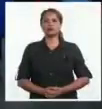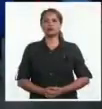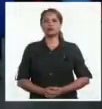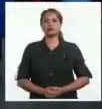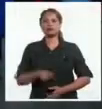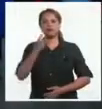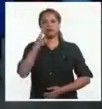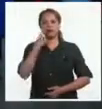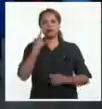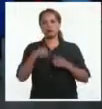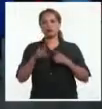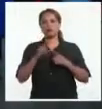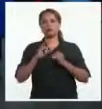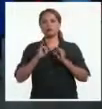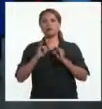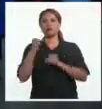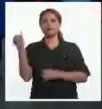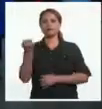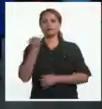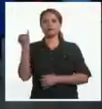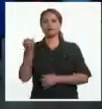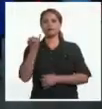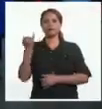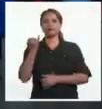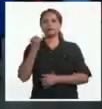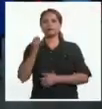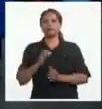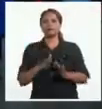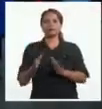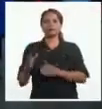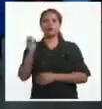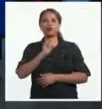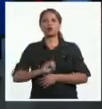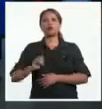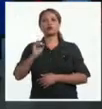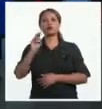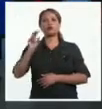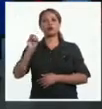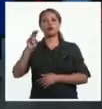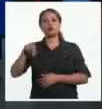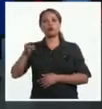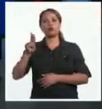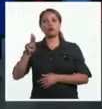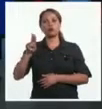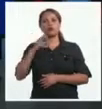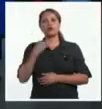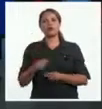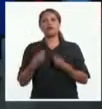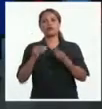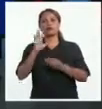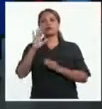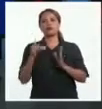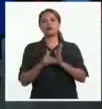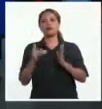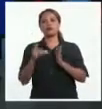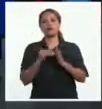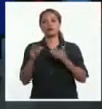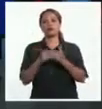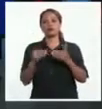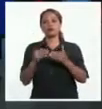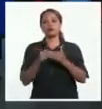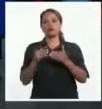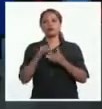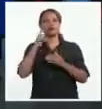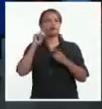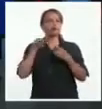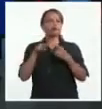Veamos qué sucede más allá de la frontera cubana. La Organización para las Naciones Unidas asignó 5 millones de dólares a Haití con el objetivo de